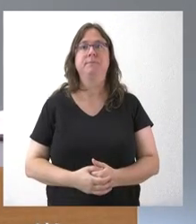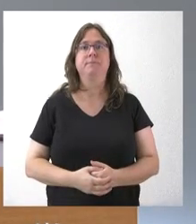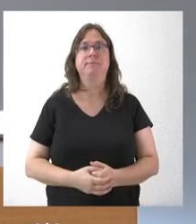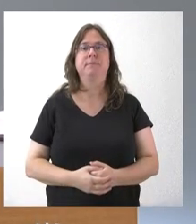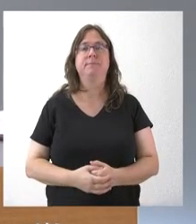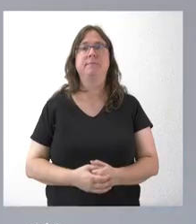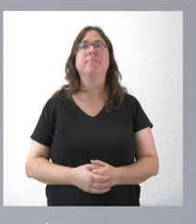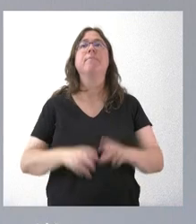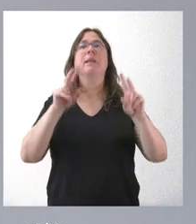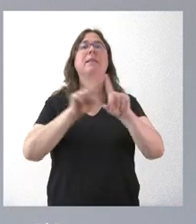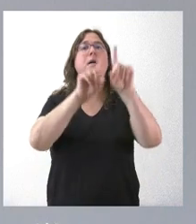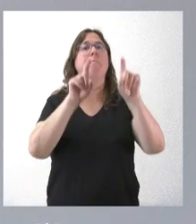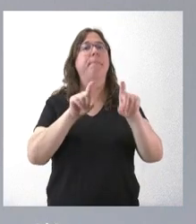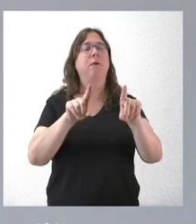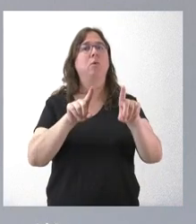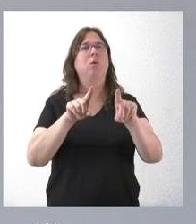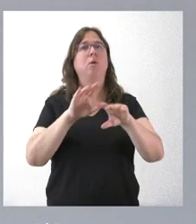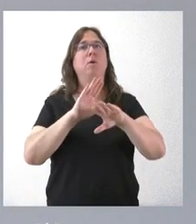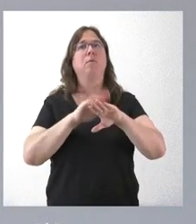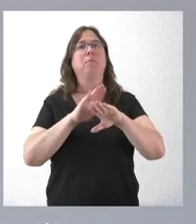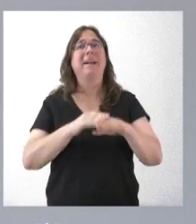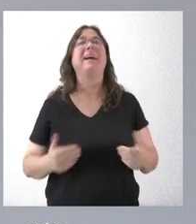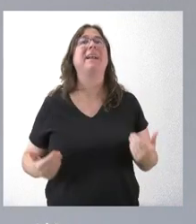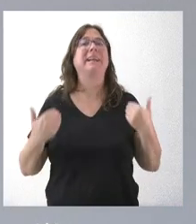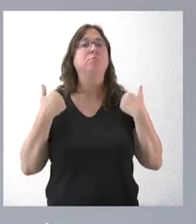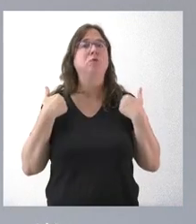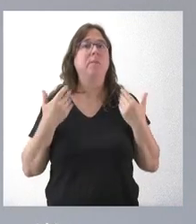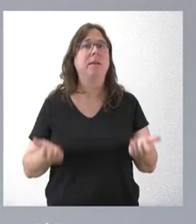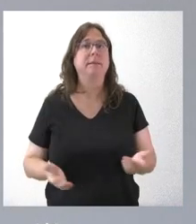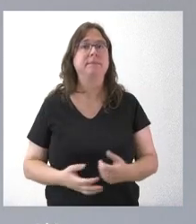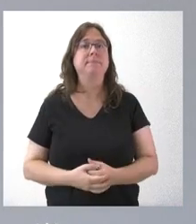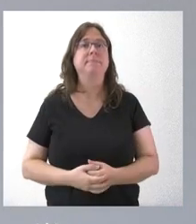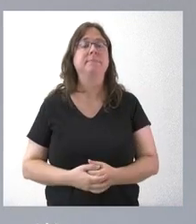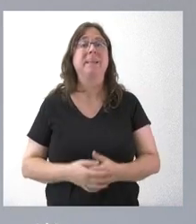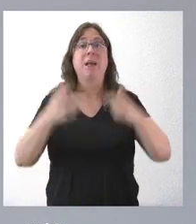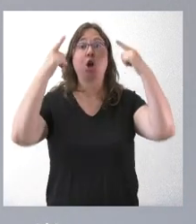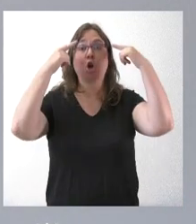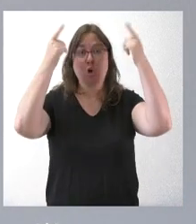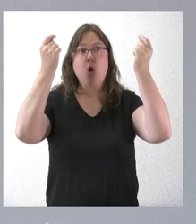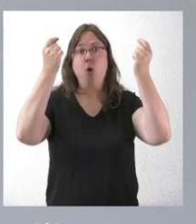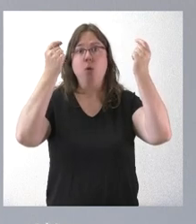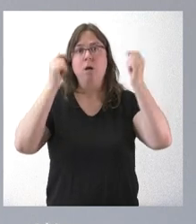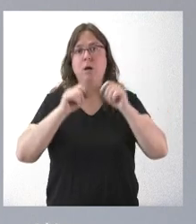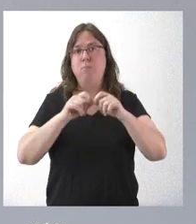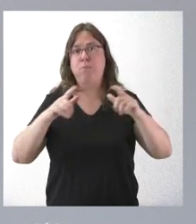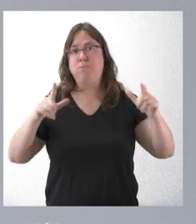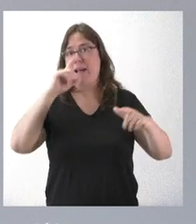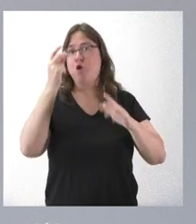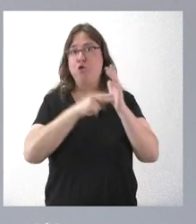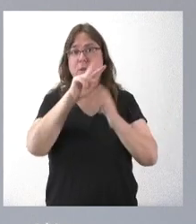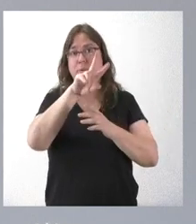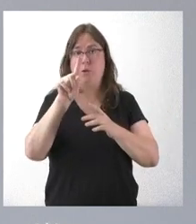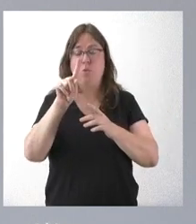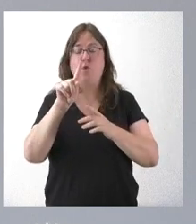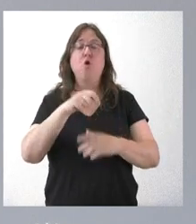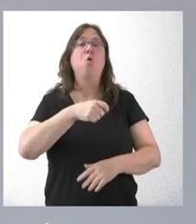Respecto a la pregunta que se refería a mis responsabilidades, bueno, el lobo ha ido en incremento desde el año 2021, en que el Gobierno de